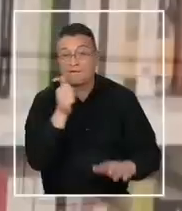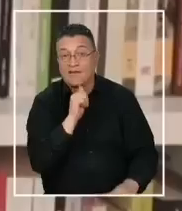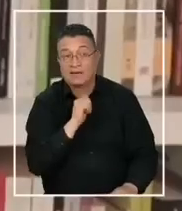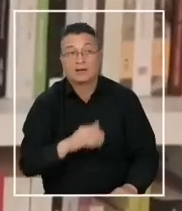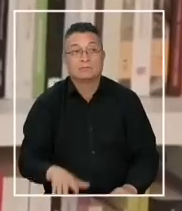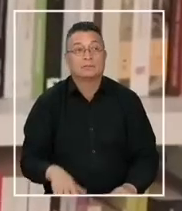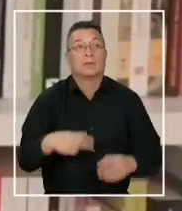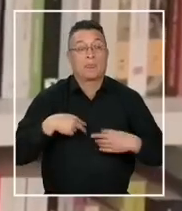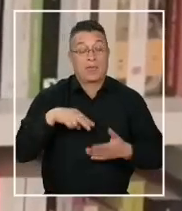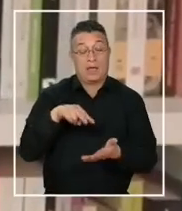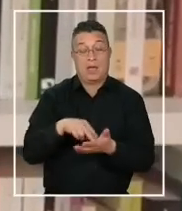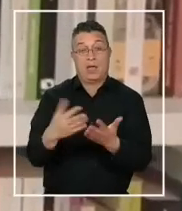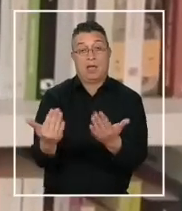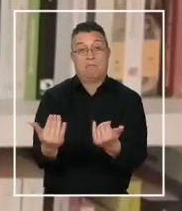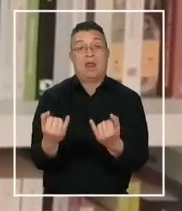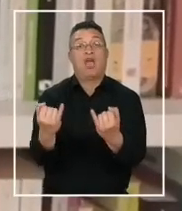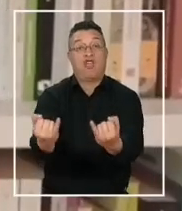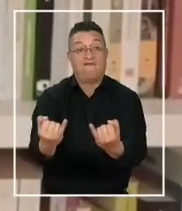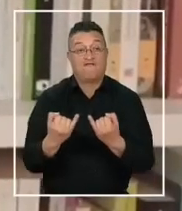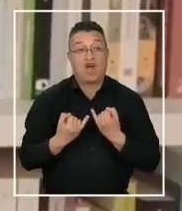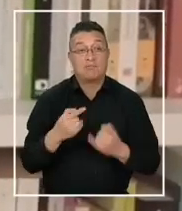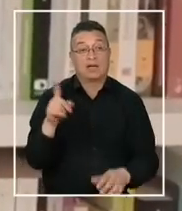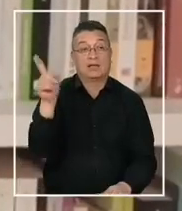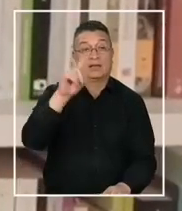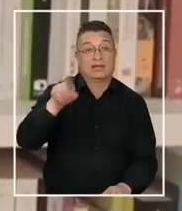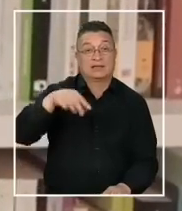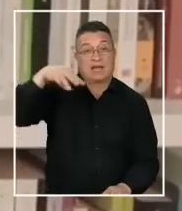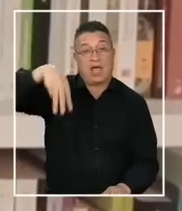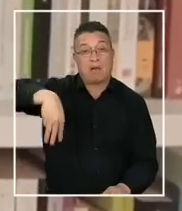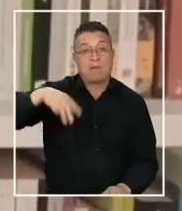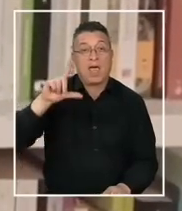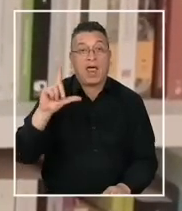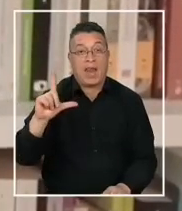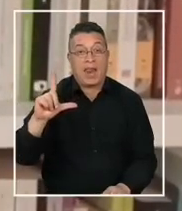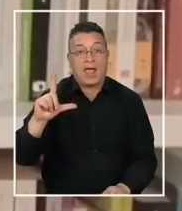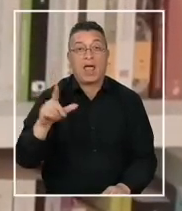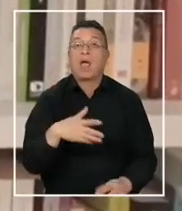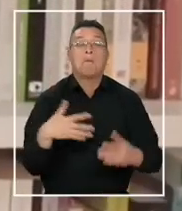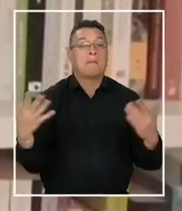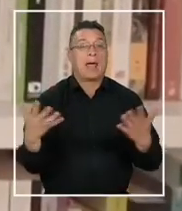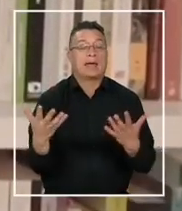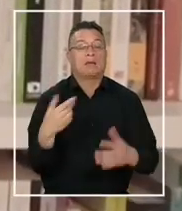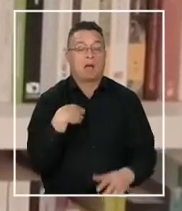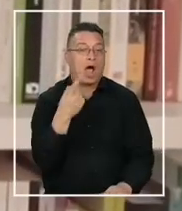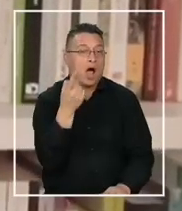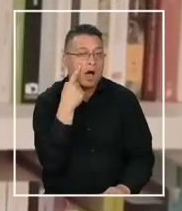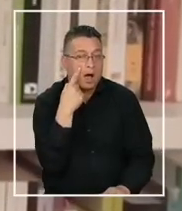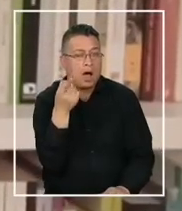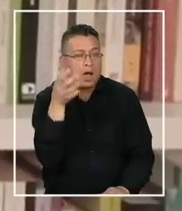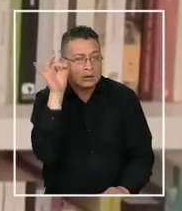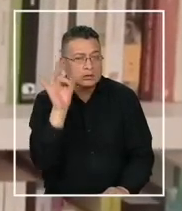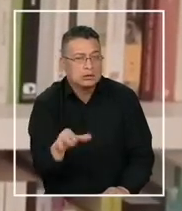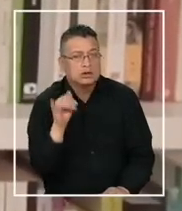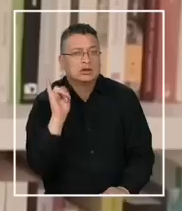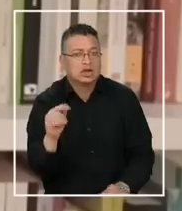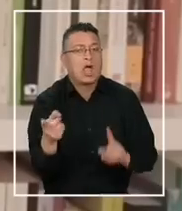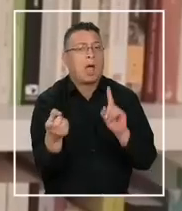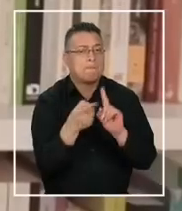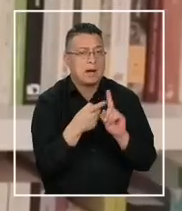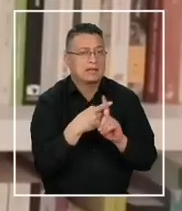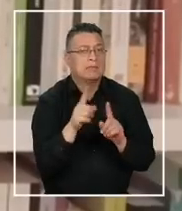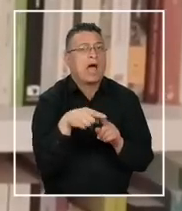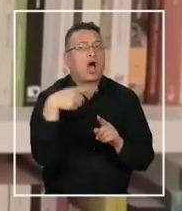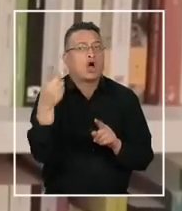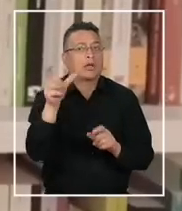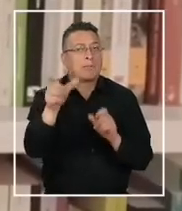Estamos a la espera del informe que emita el servicio médico legal de tal manera de conocer si efectivamente hubo participación